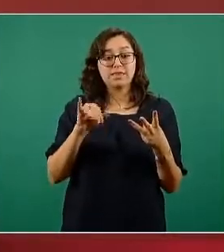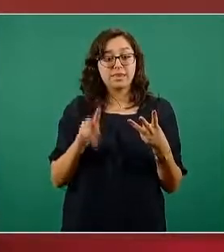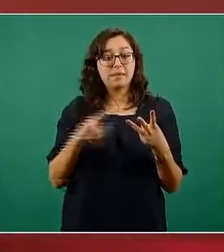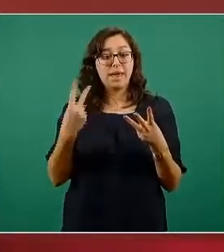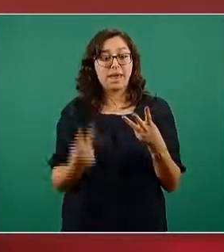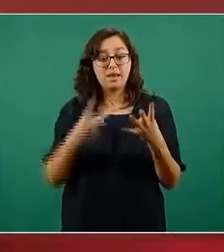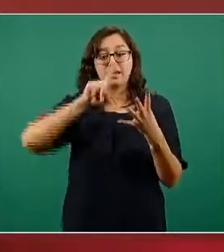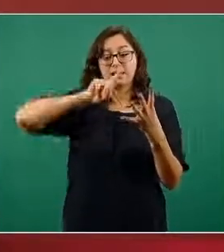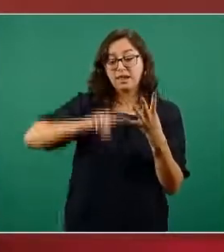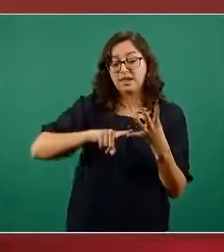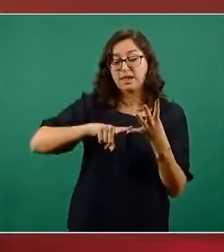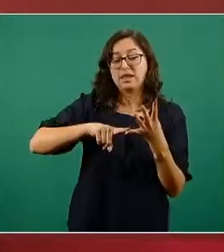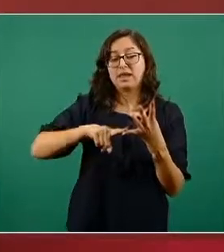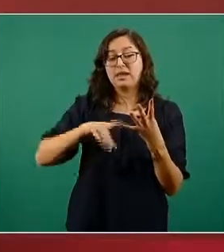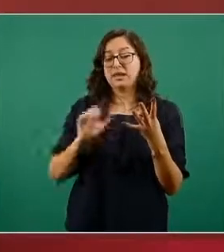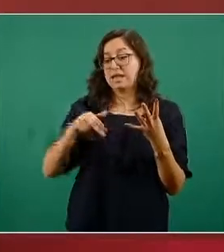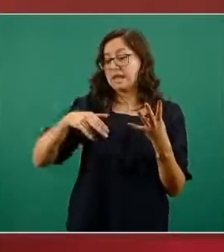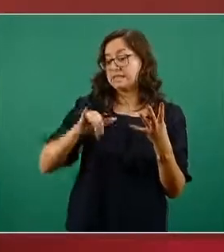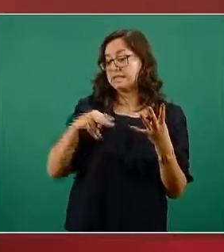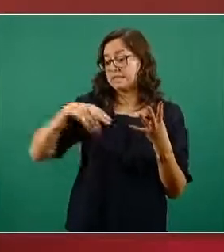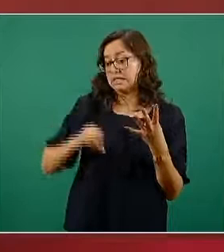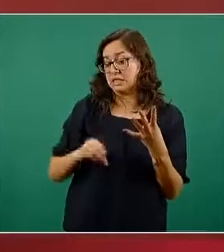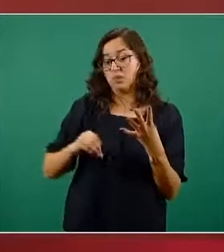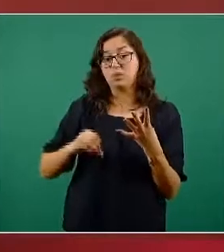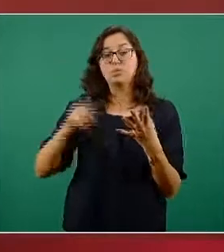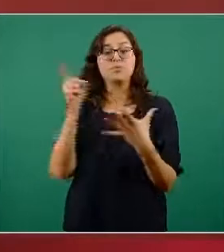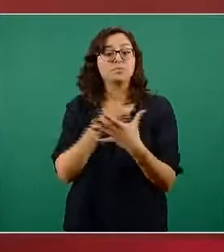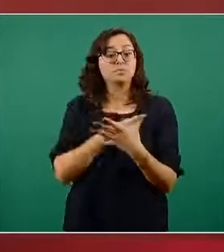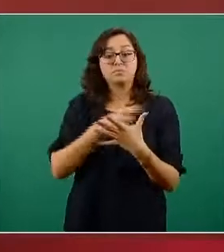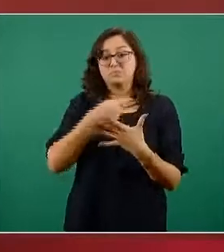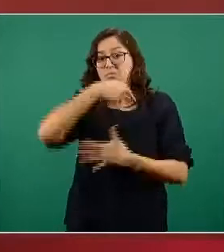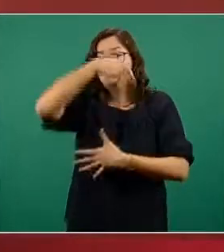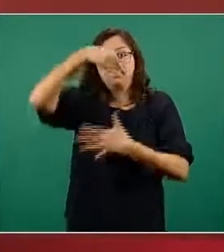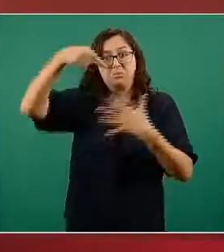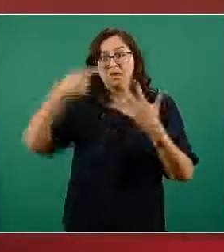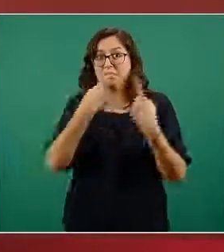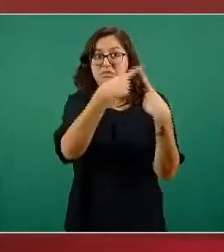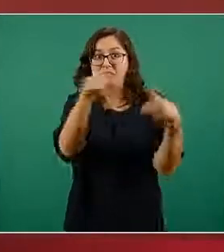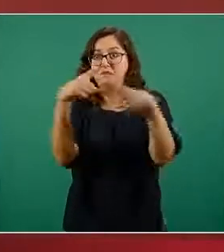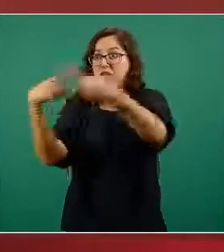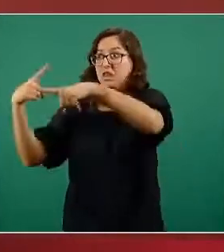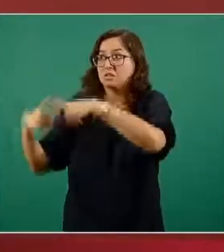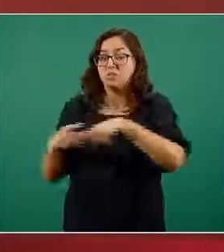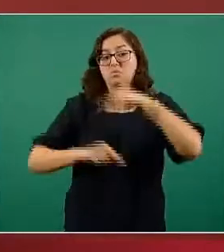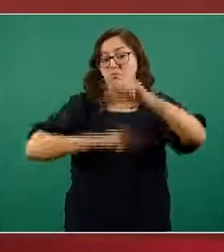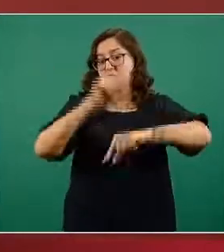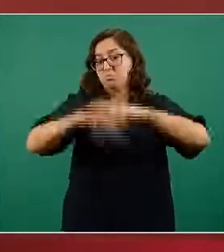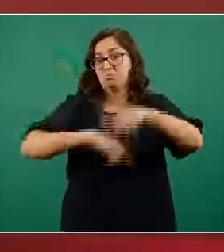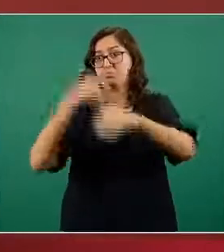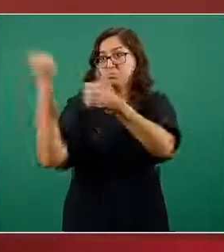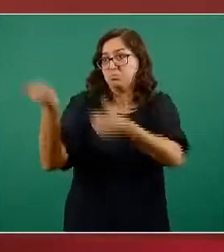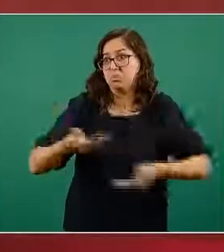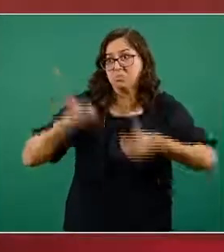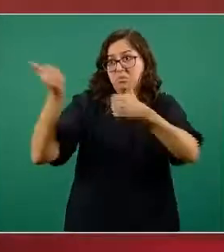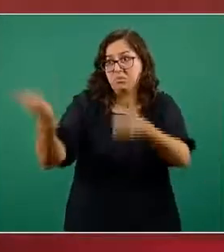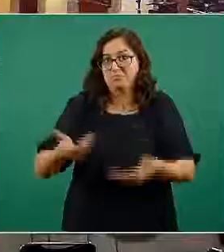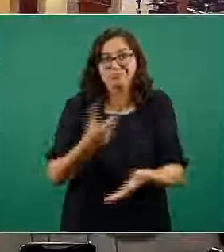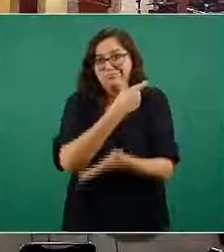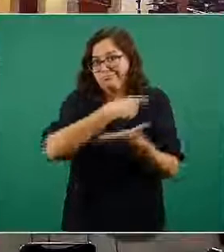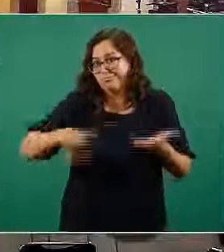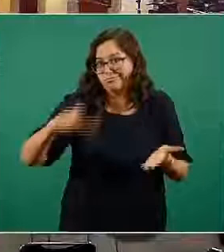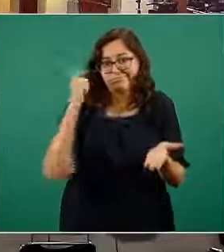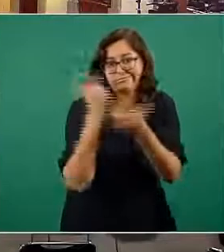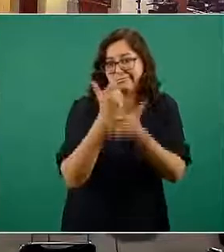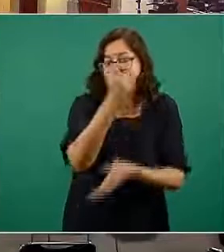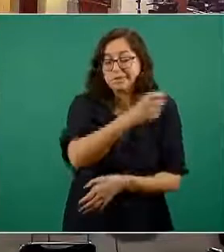compañía que produce la vacuna CanSino y posiblemente algunas otras que iremos informando en tiempo real muchas gracias vamos a